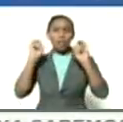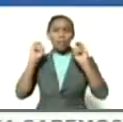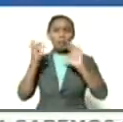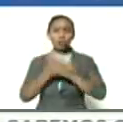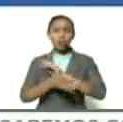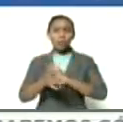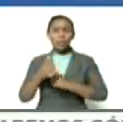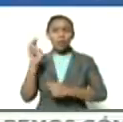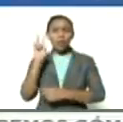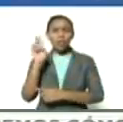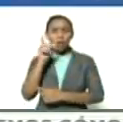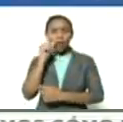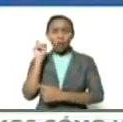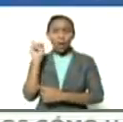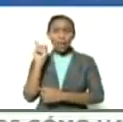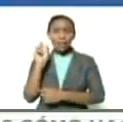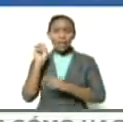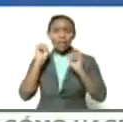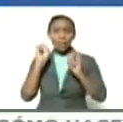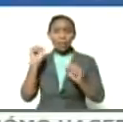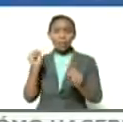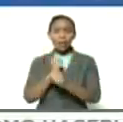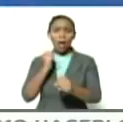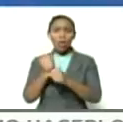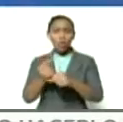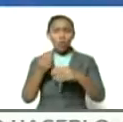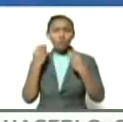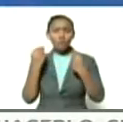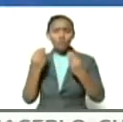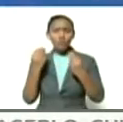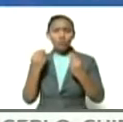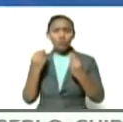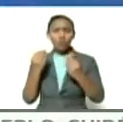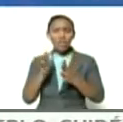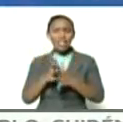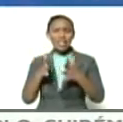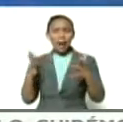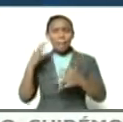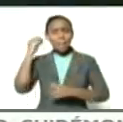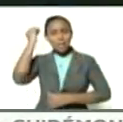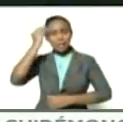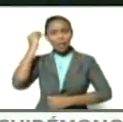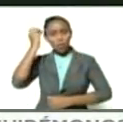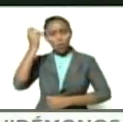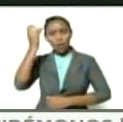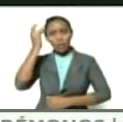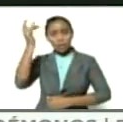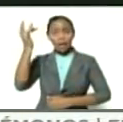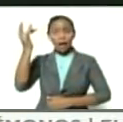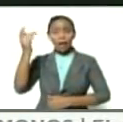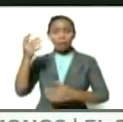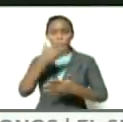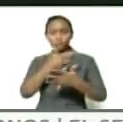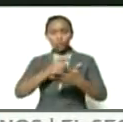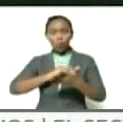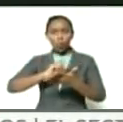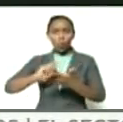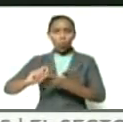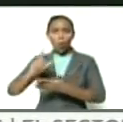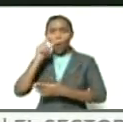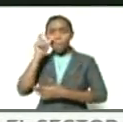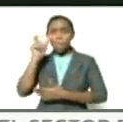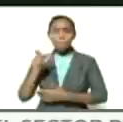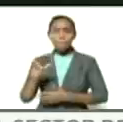de los venezolanos ese tema lo ha trabajado mucho el gran pensador intelectual escritor compañero Luis Brito